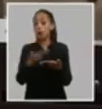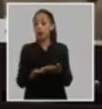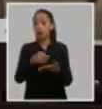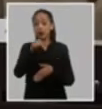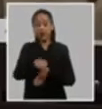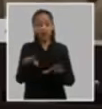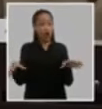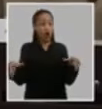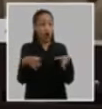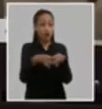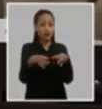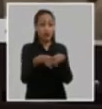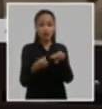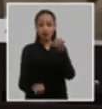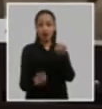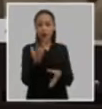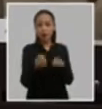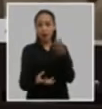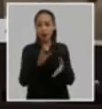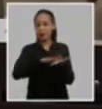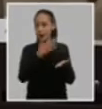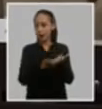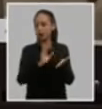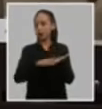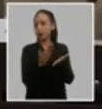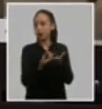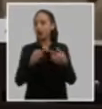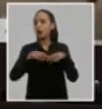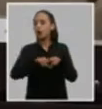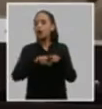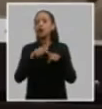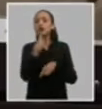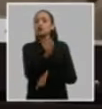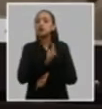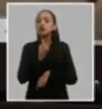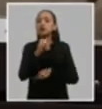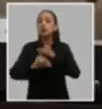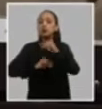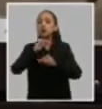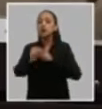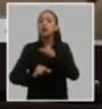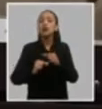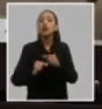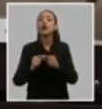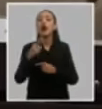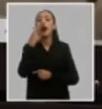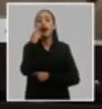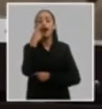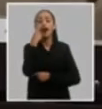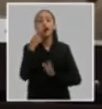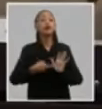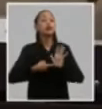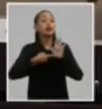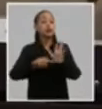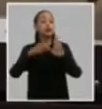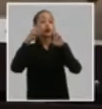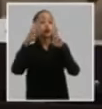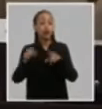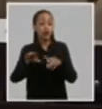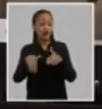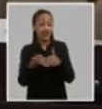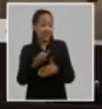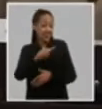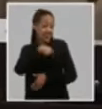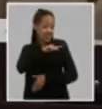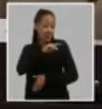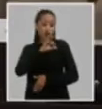esa comisión nacieron y cómo fuimos construyendo en colectivo el resultado que presentamos a la comisión en el día de ayer de nuestro octavo